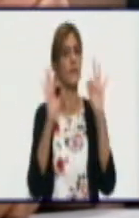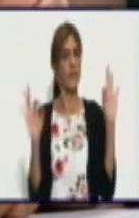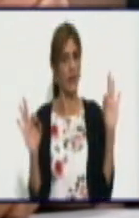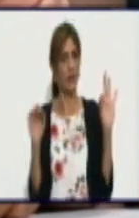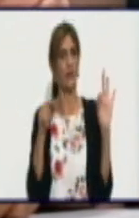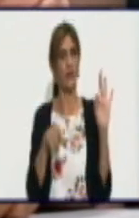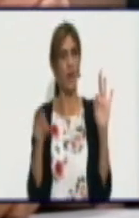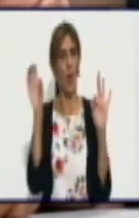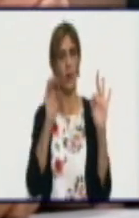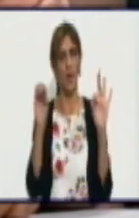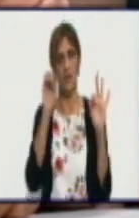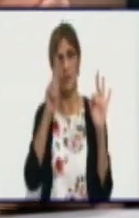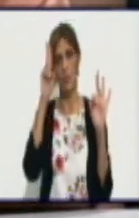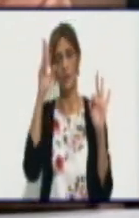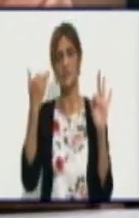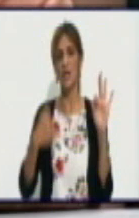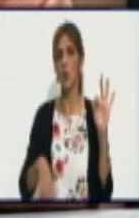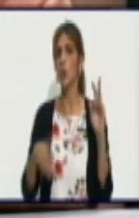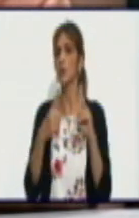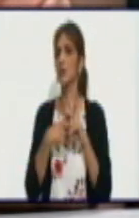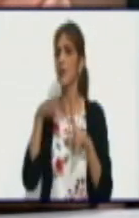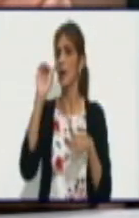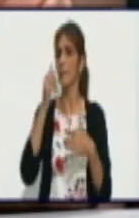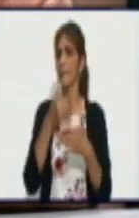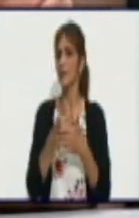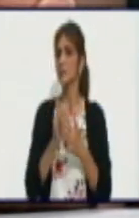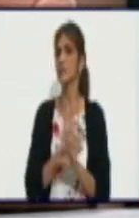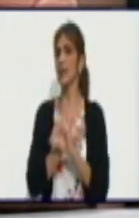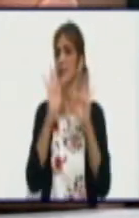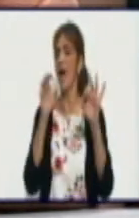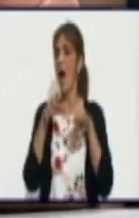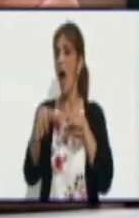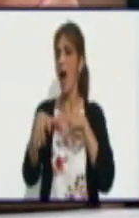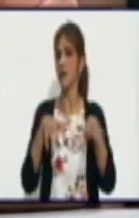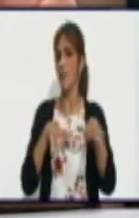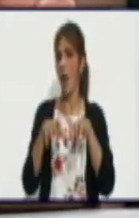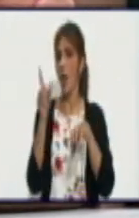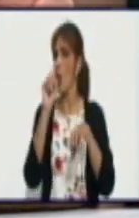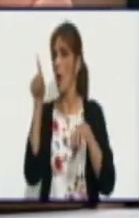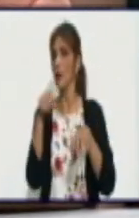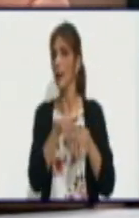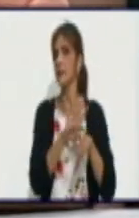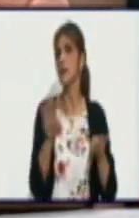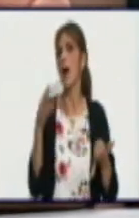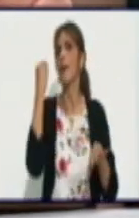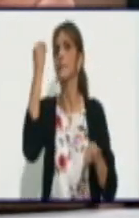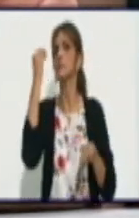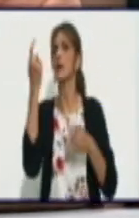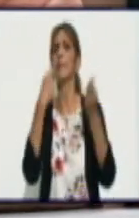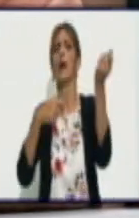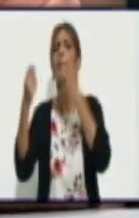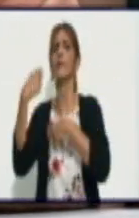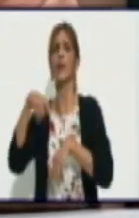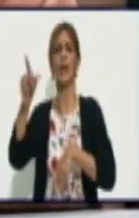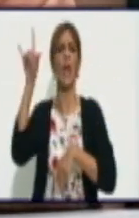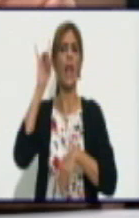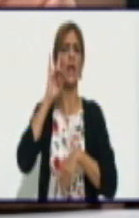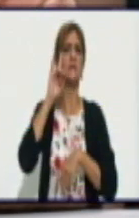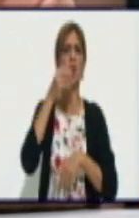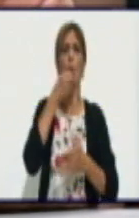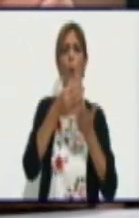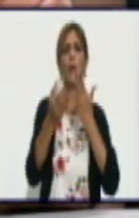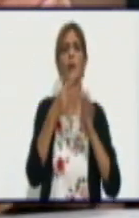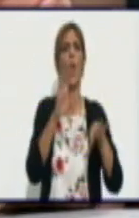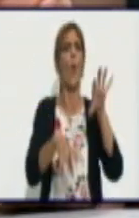el Centro Nacional de Sanidad Animal en el Ministerio de la Agricultura. Es decir, no es que usted va a empezar a vender leche en cualquier esquina o debajo de una mata.